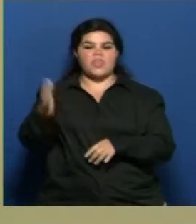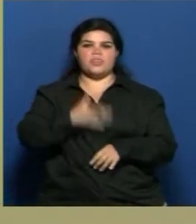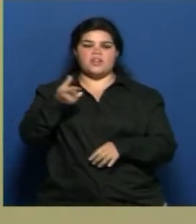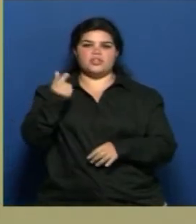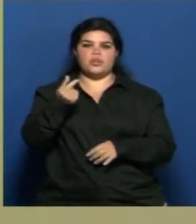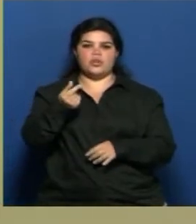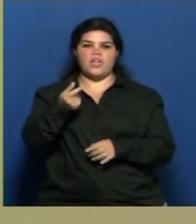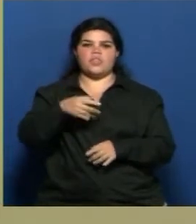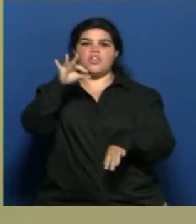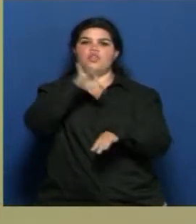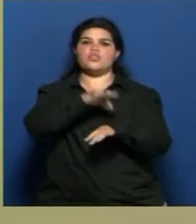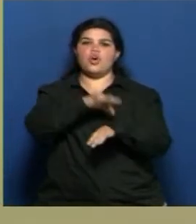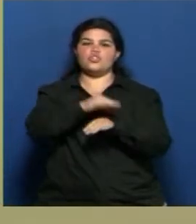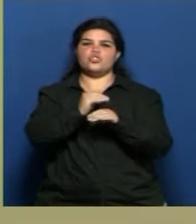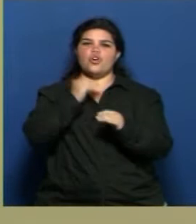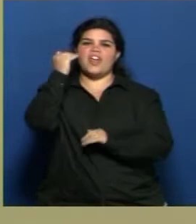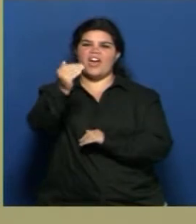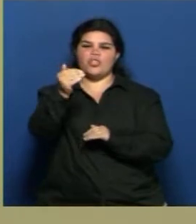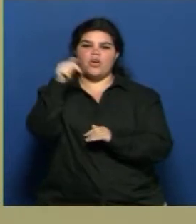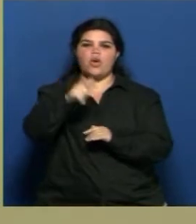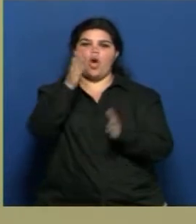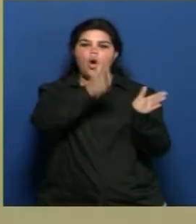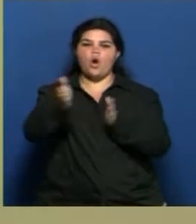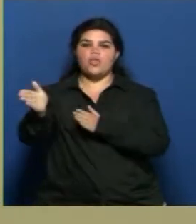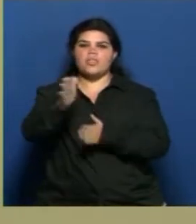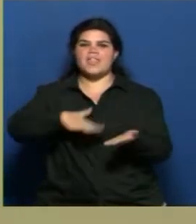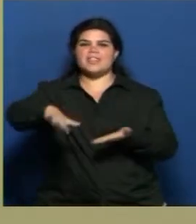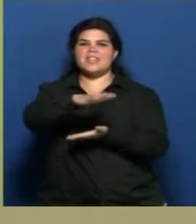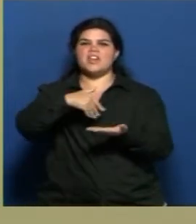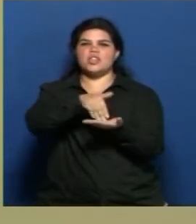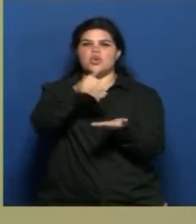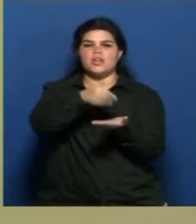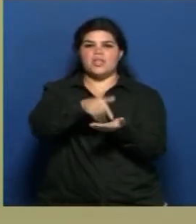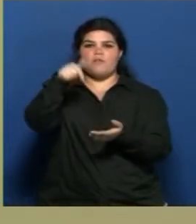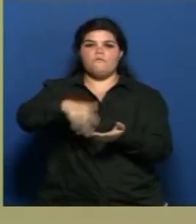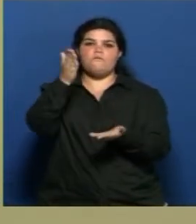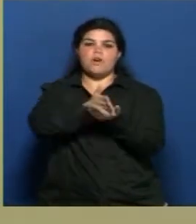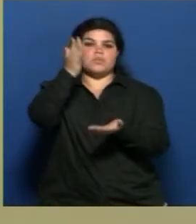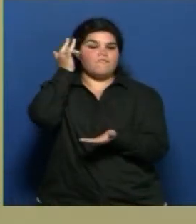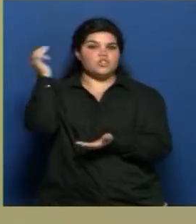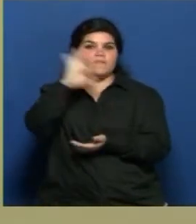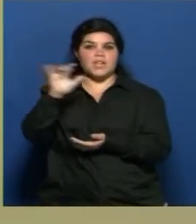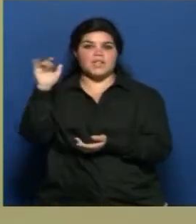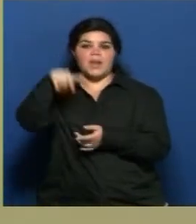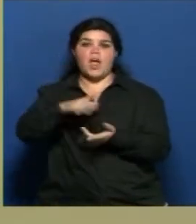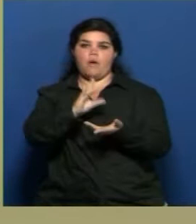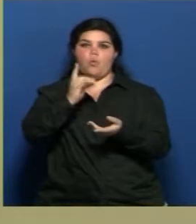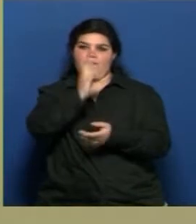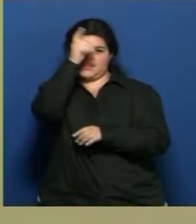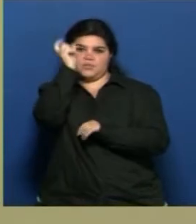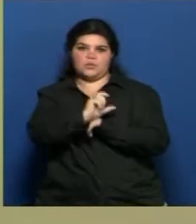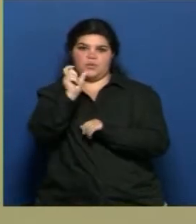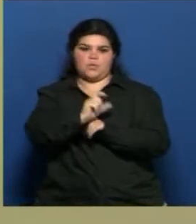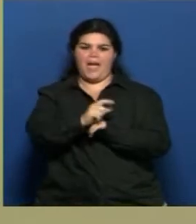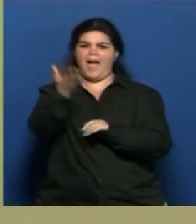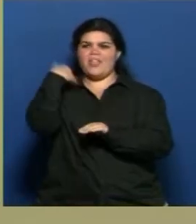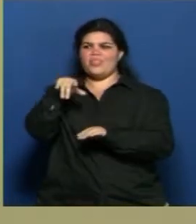del Doctorado de Ordenamiento Territorial de la Facultad de Filosofía y Letras de esta casa de estudios, en la Universidad Nacional de Cuyo, recién lo bajé